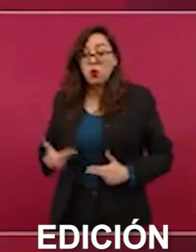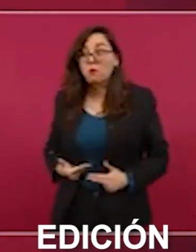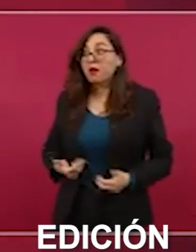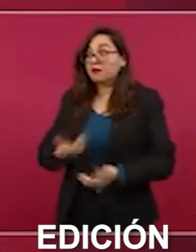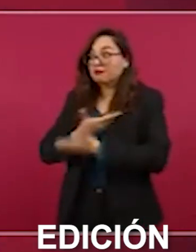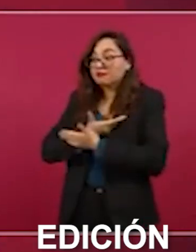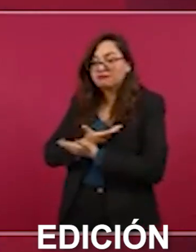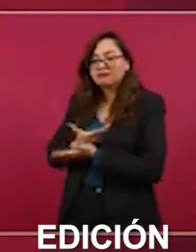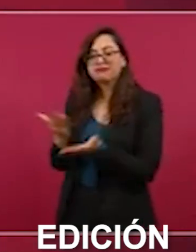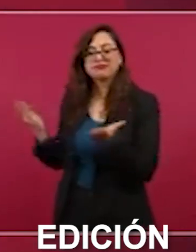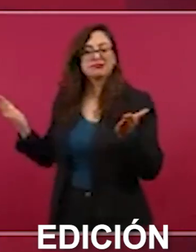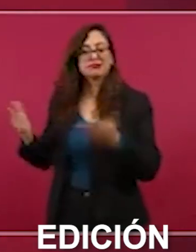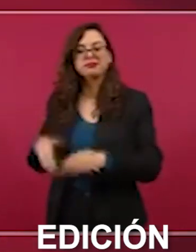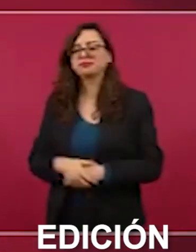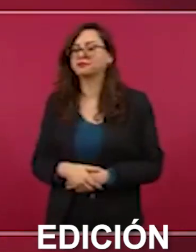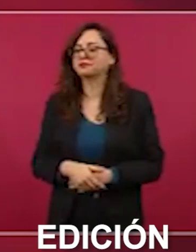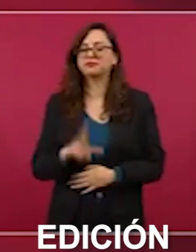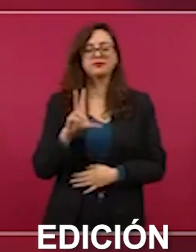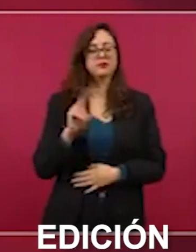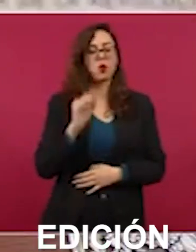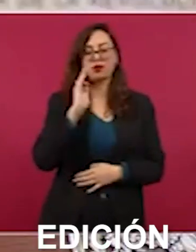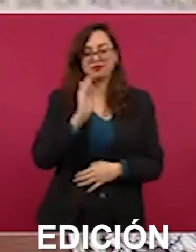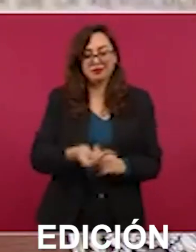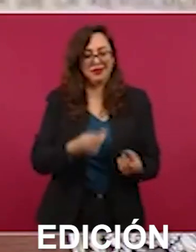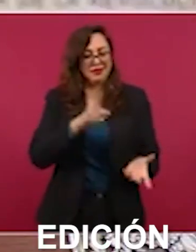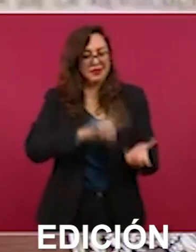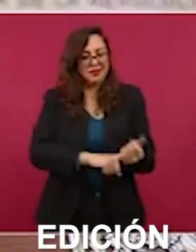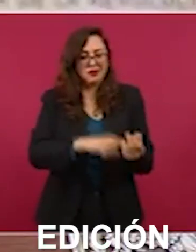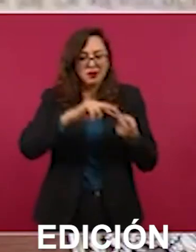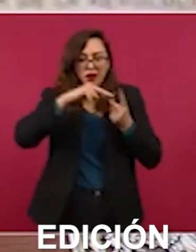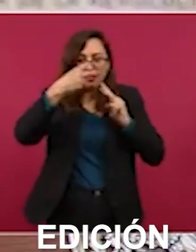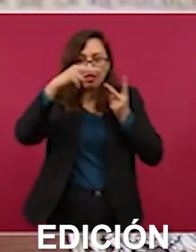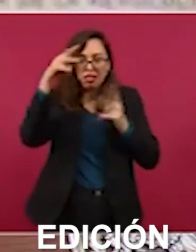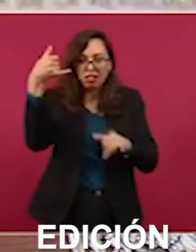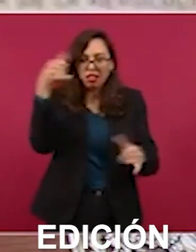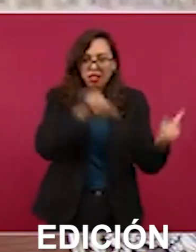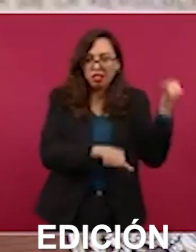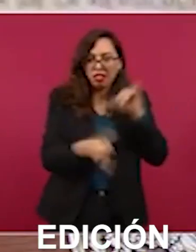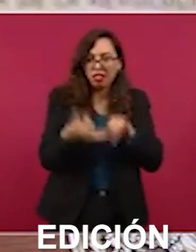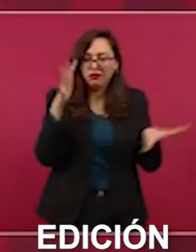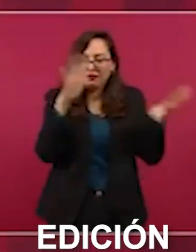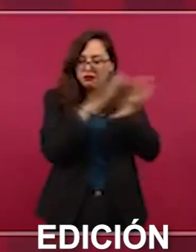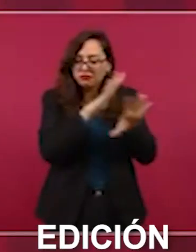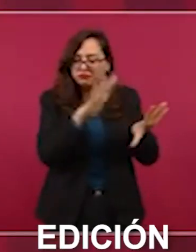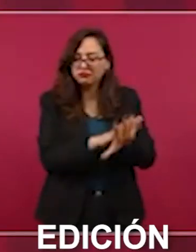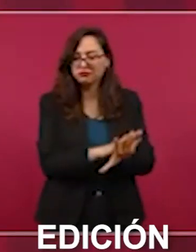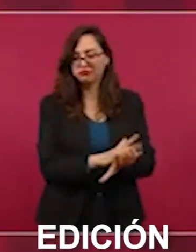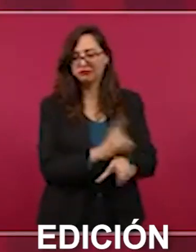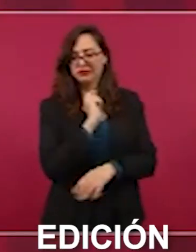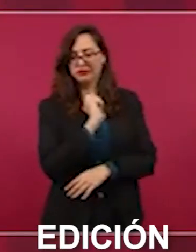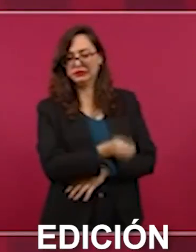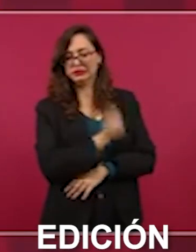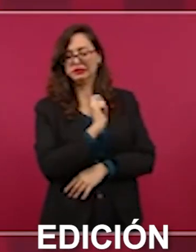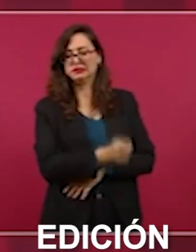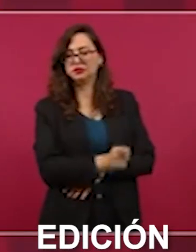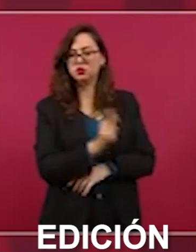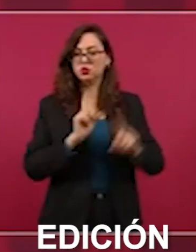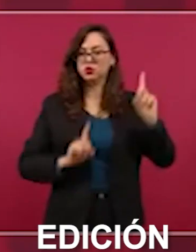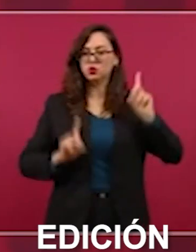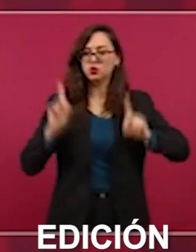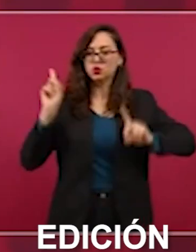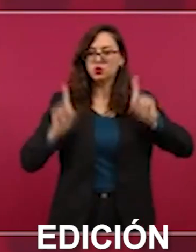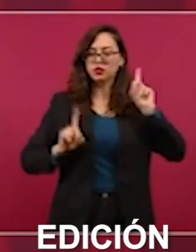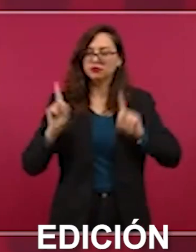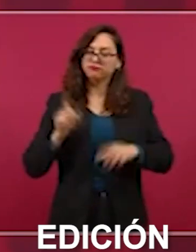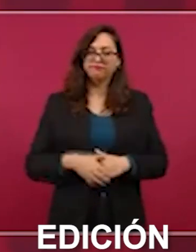transgénico para consumo humano y estamos buscando la forma de que ellos